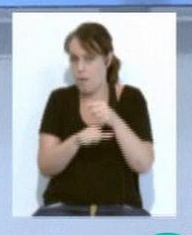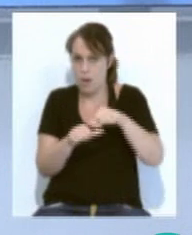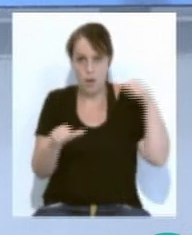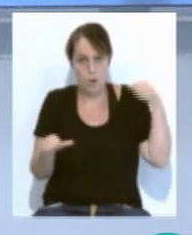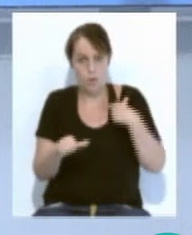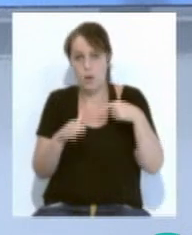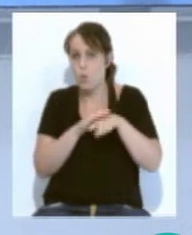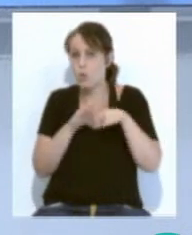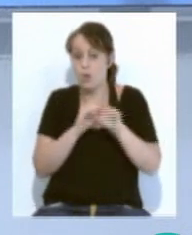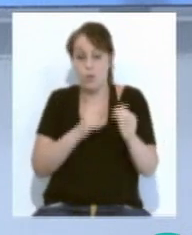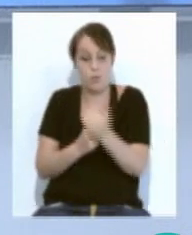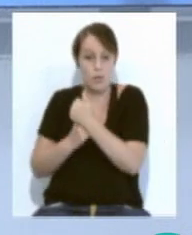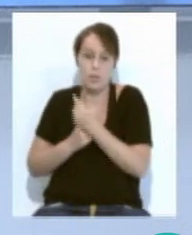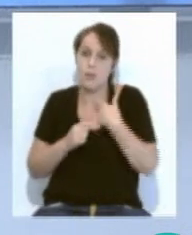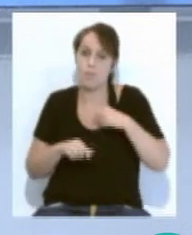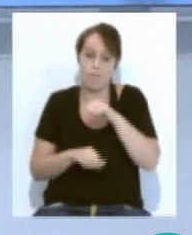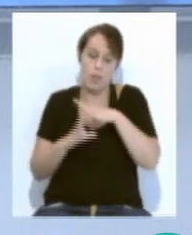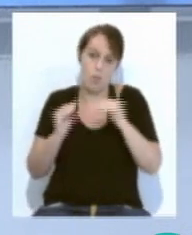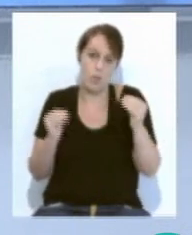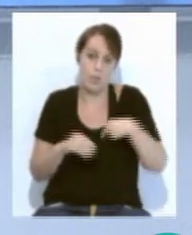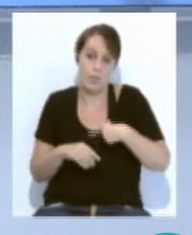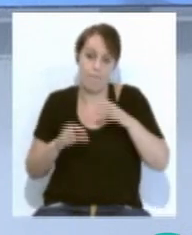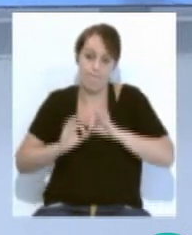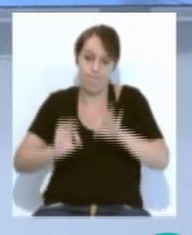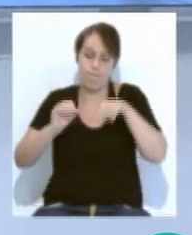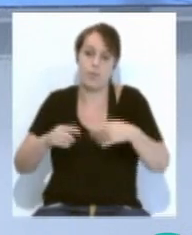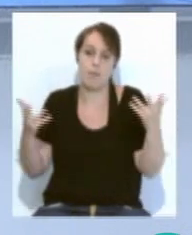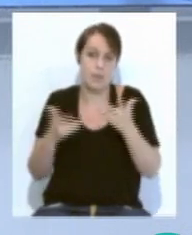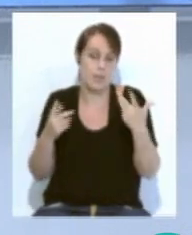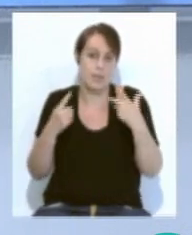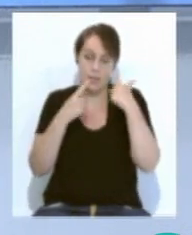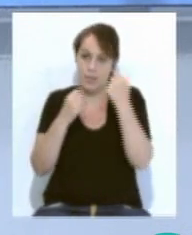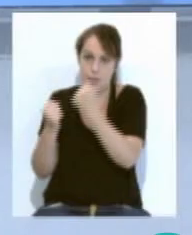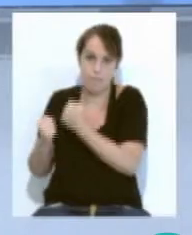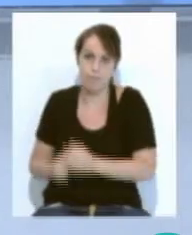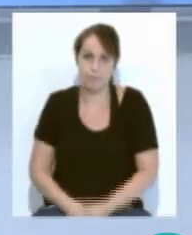de acogida de la comunidad autónoma especialmente durante la emergencia sanitaria.